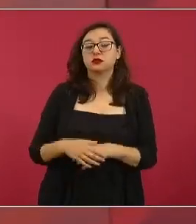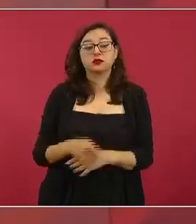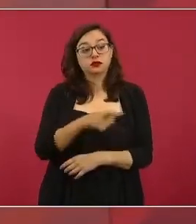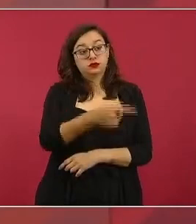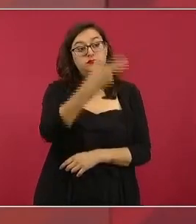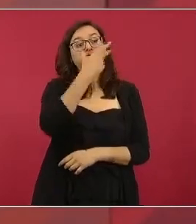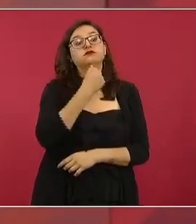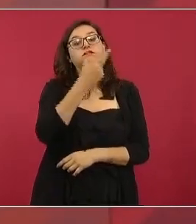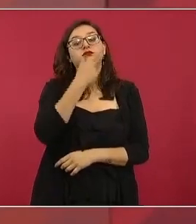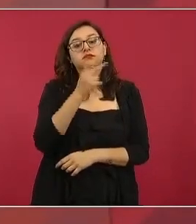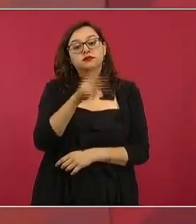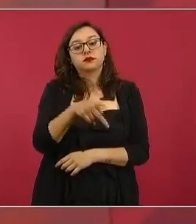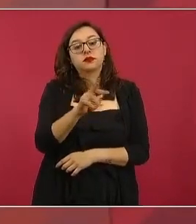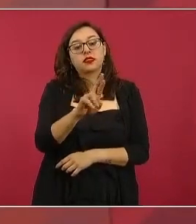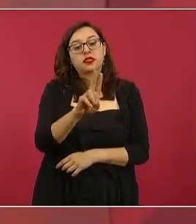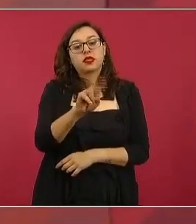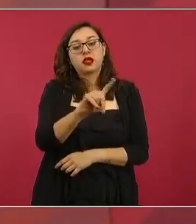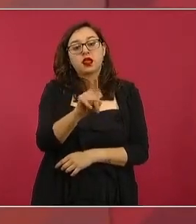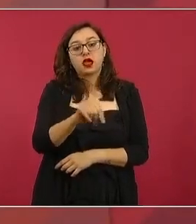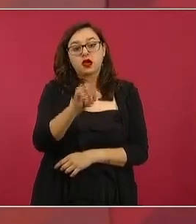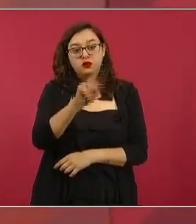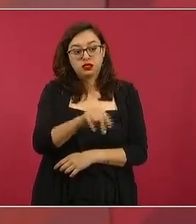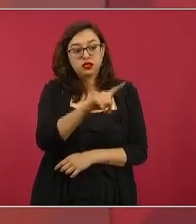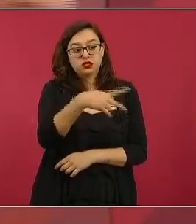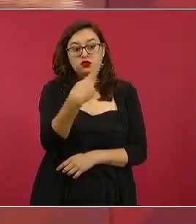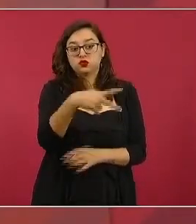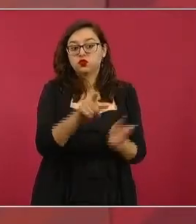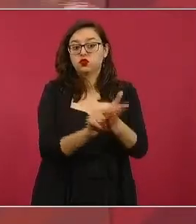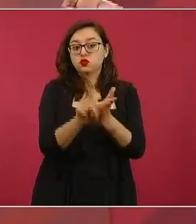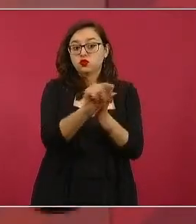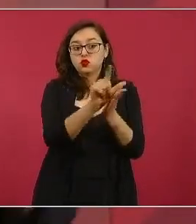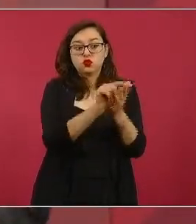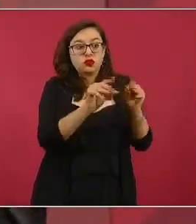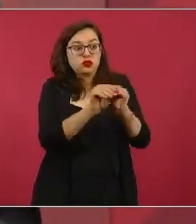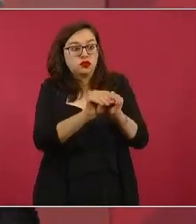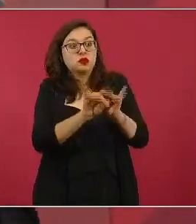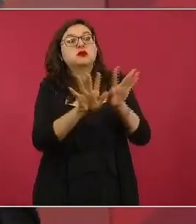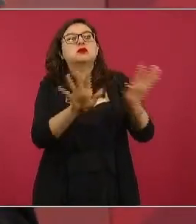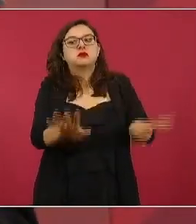twitter hablando de que nosotros